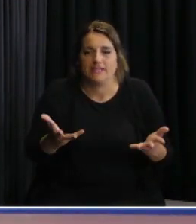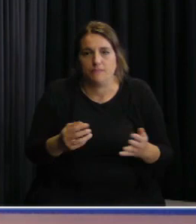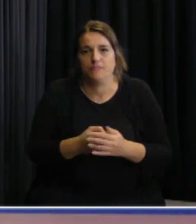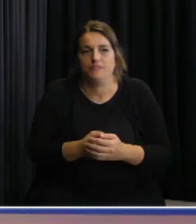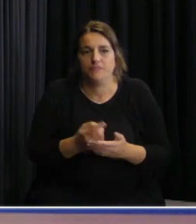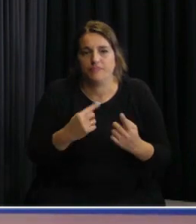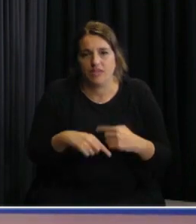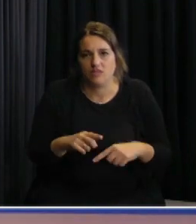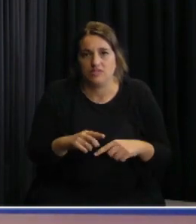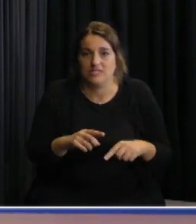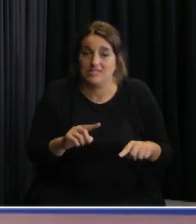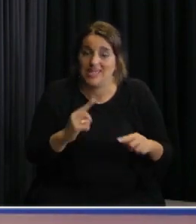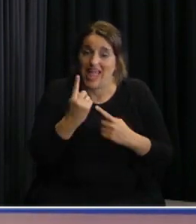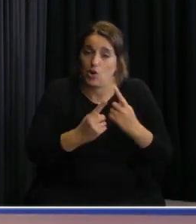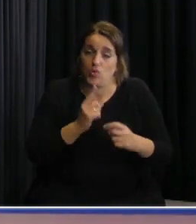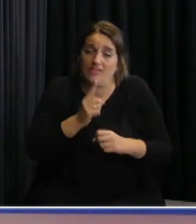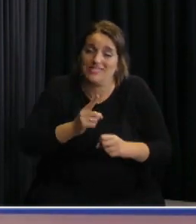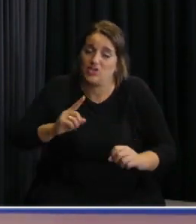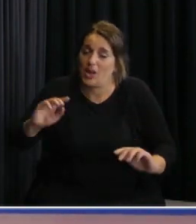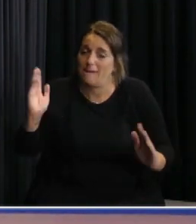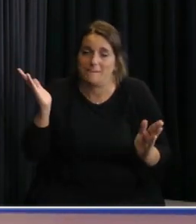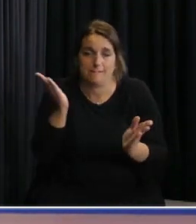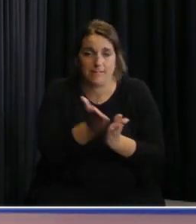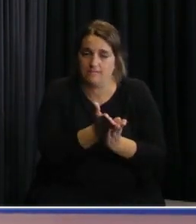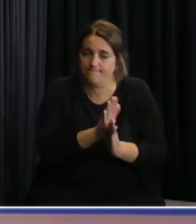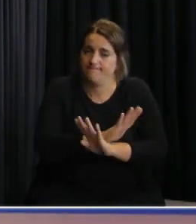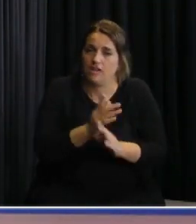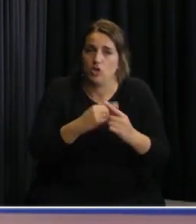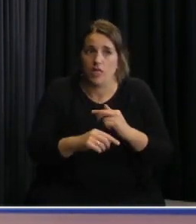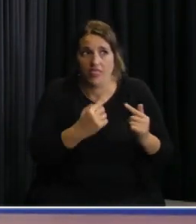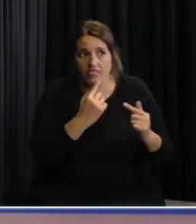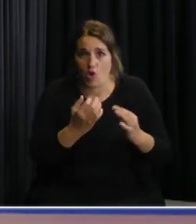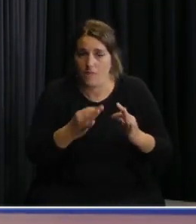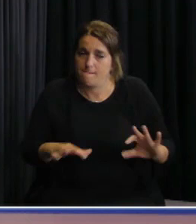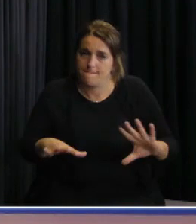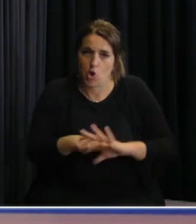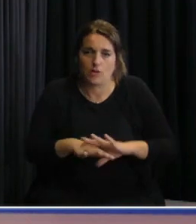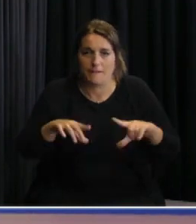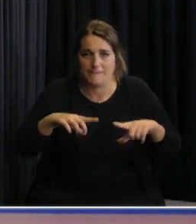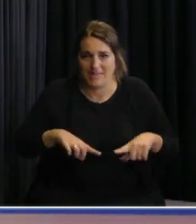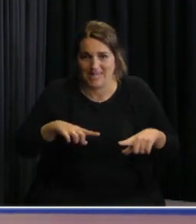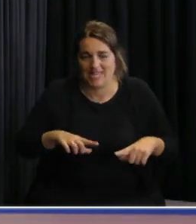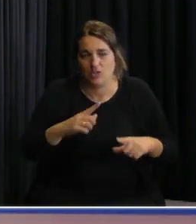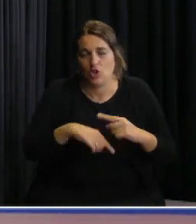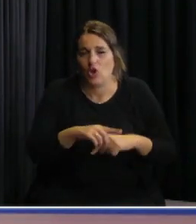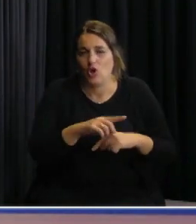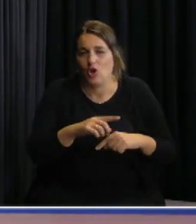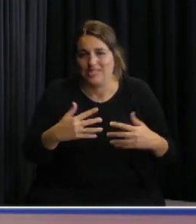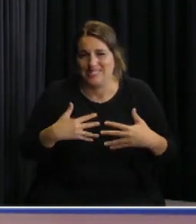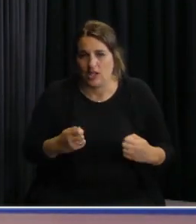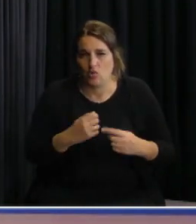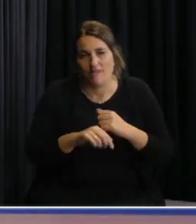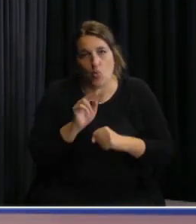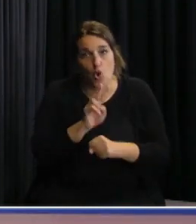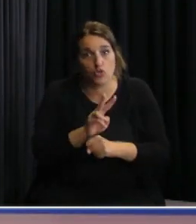ser muy drásticos en algunas decisiones y por eso lo que decía el Ministro Salinas mañana va a haber una intervención sanitaria o sea monitoreo